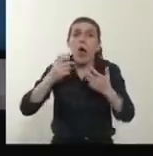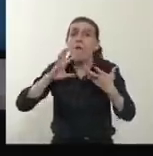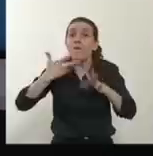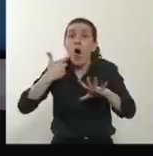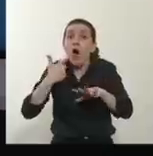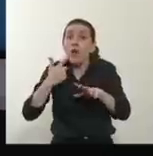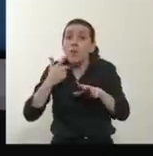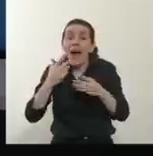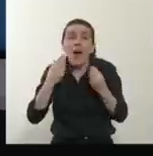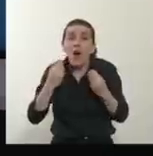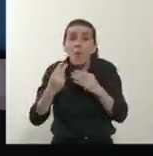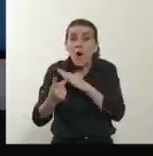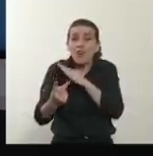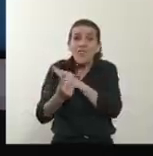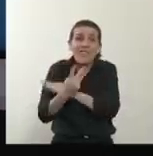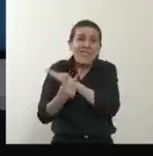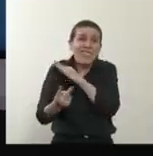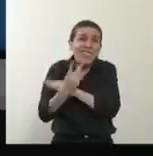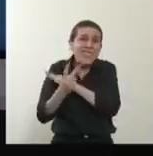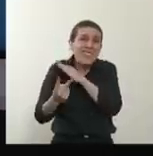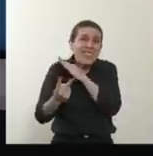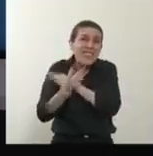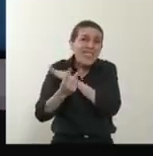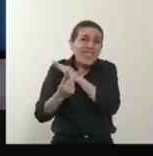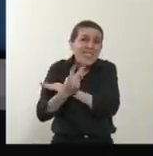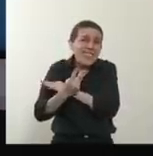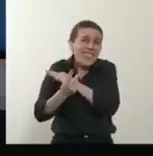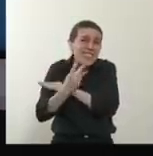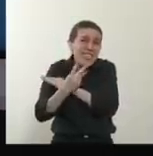preservarnos permanentemente